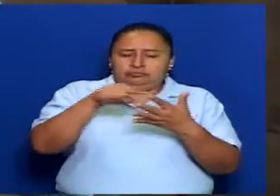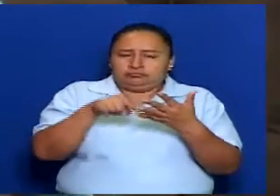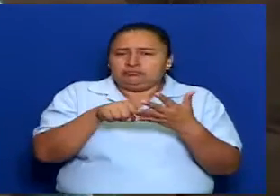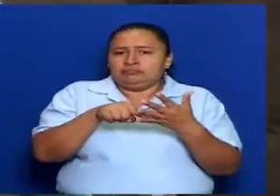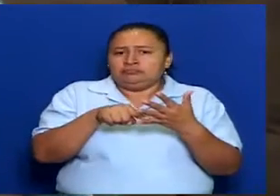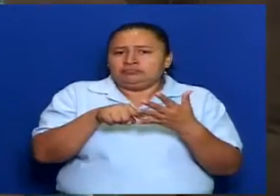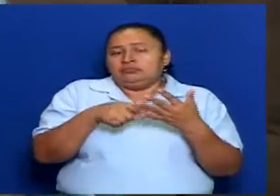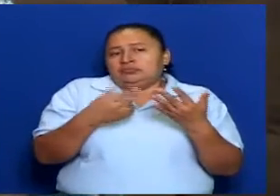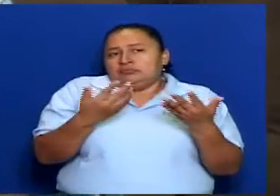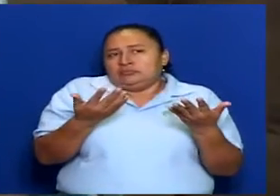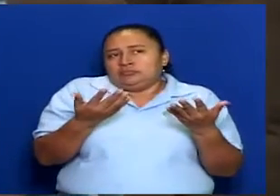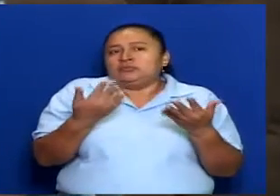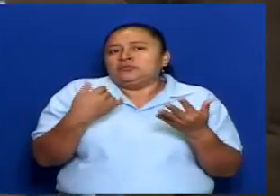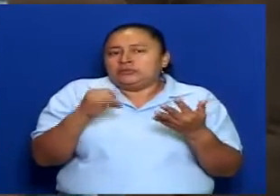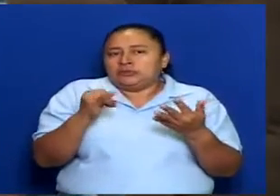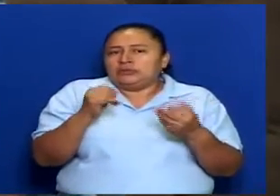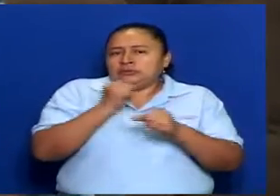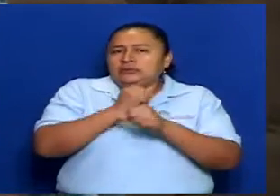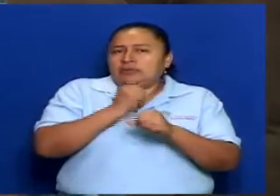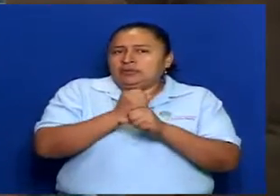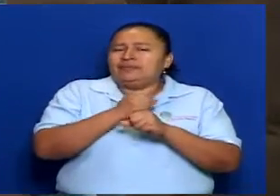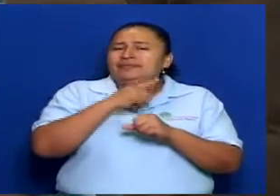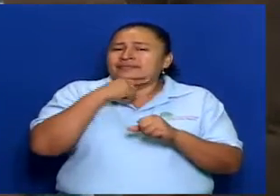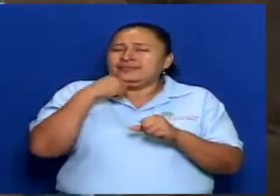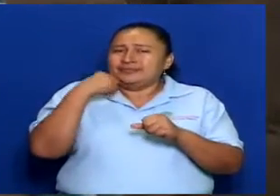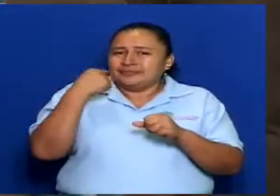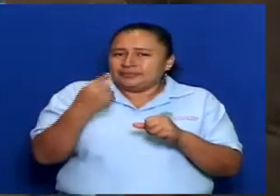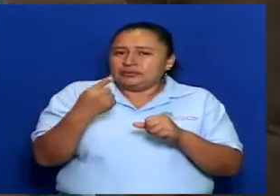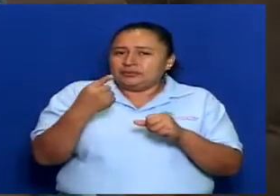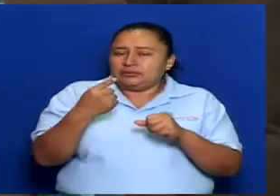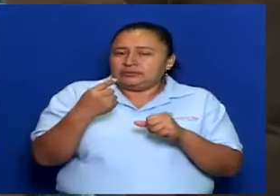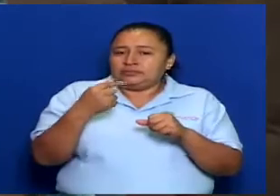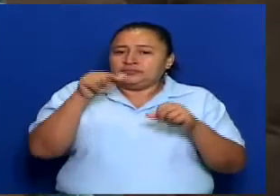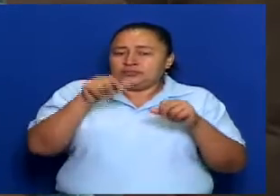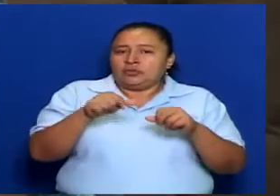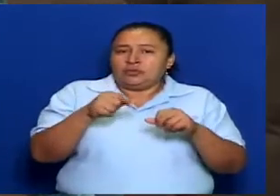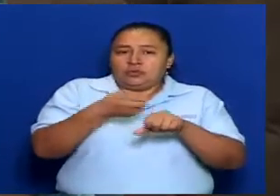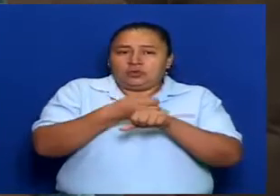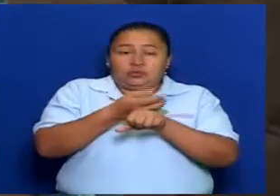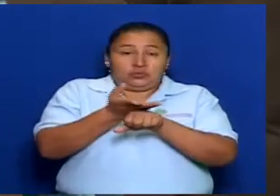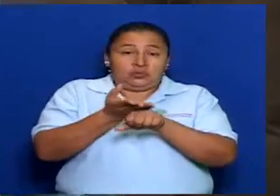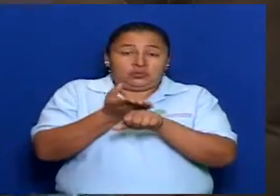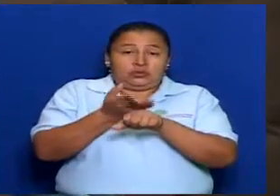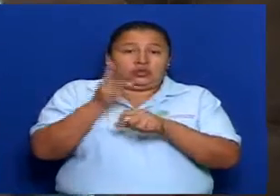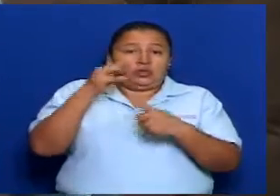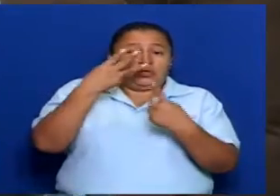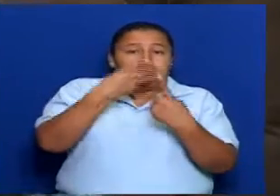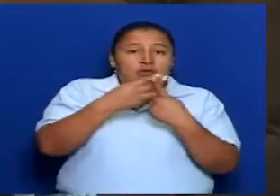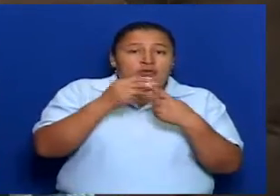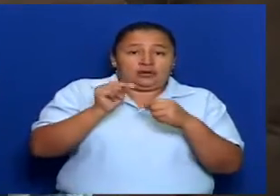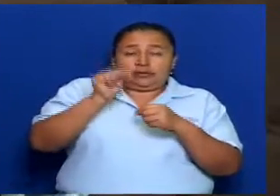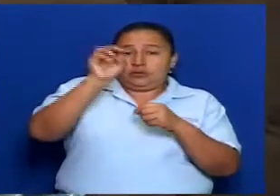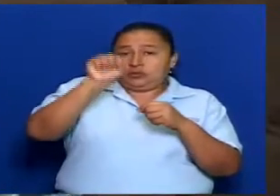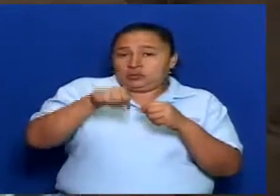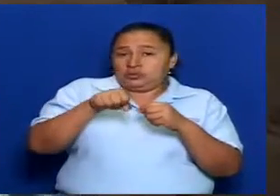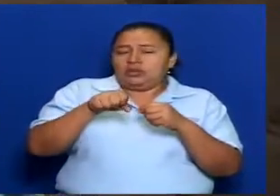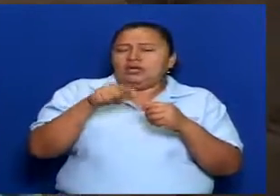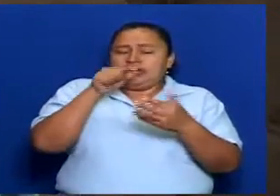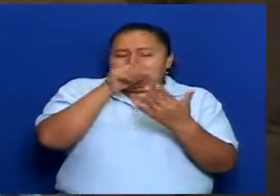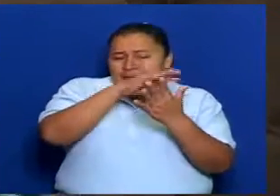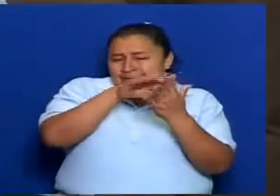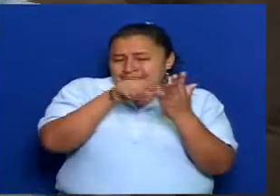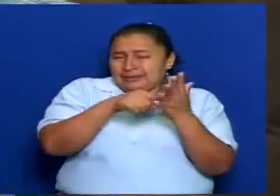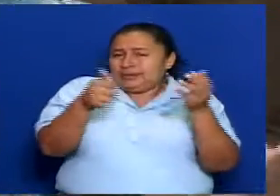el trabajo realmente con el Consejo Regional, ese convenio lo abarca